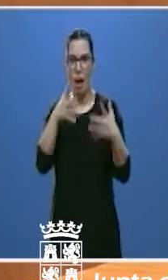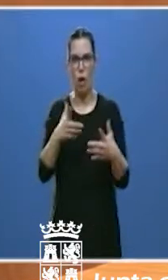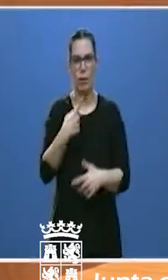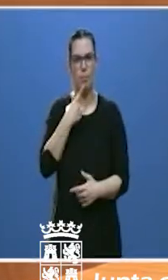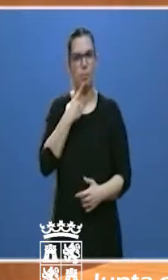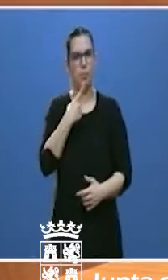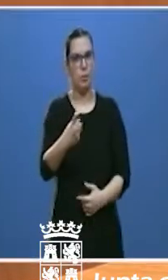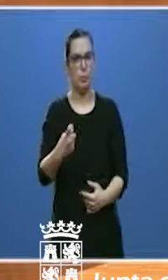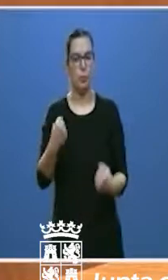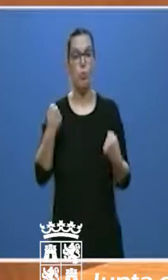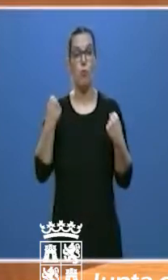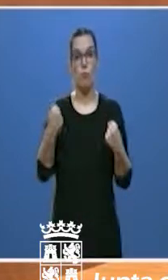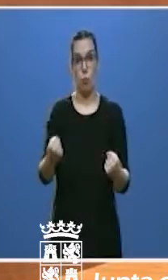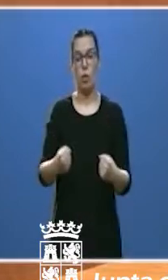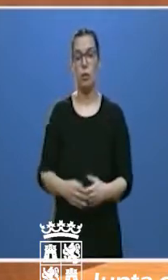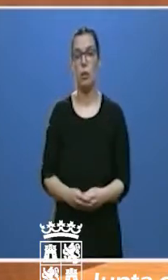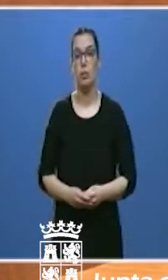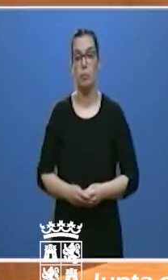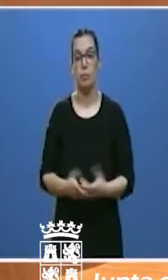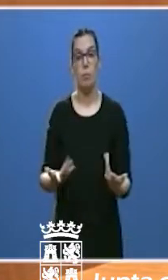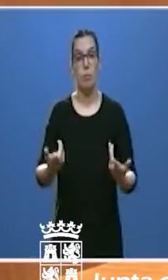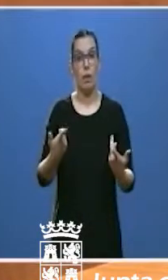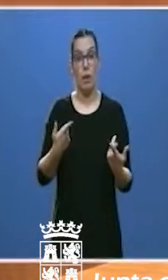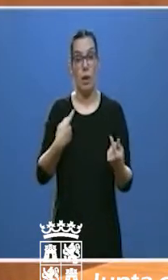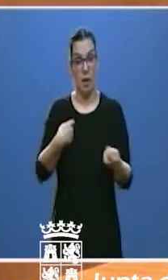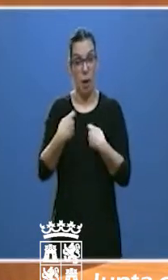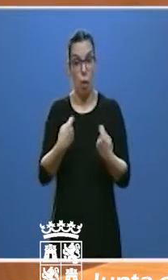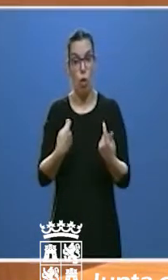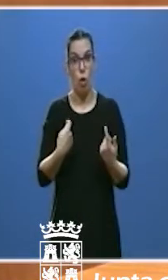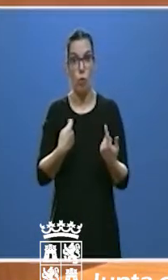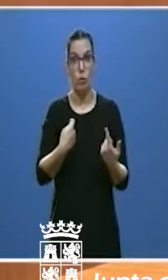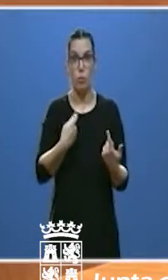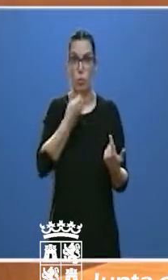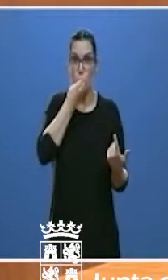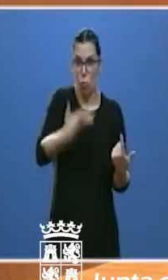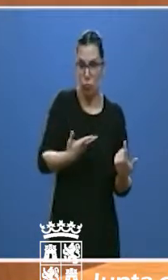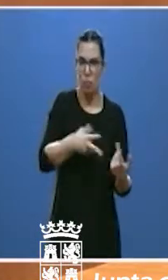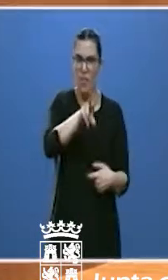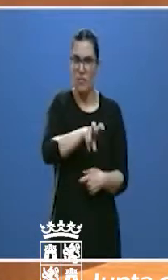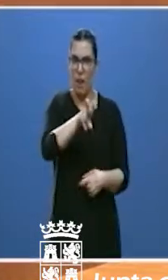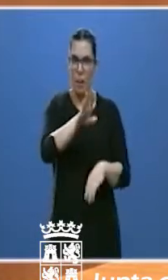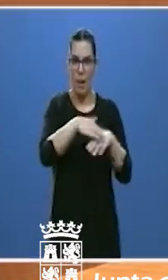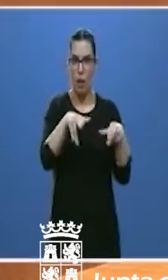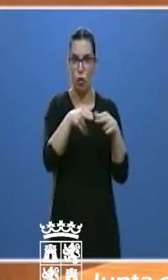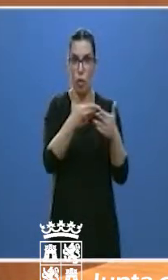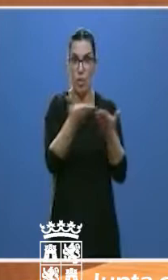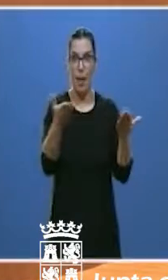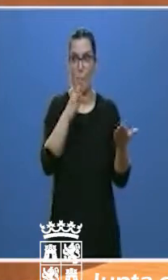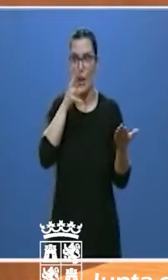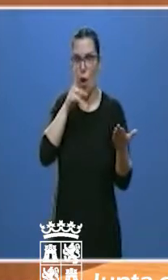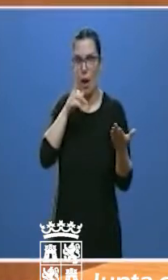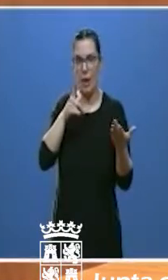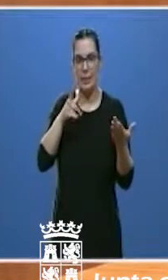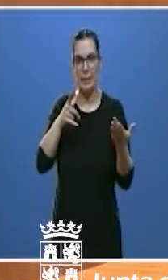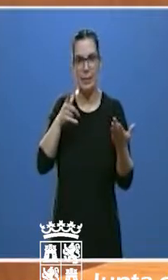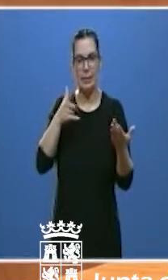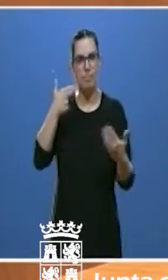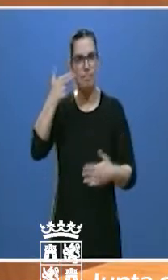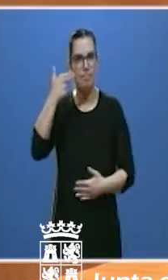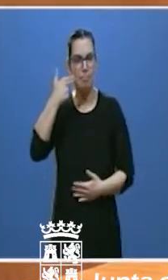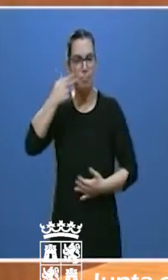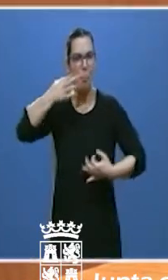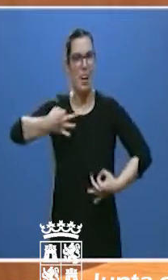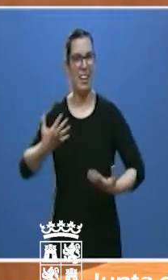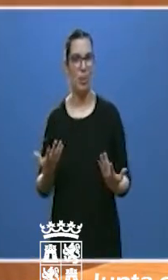dificultades. Negocios viables y útiles a la sociedad están hoy en peligro y con ellos el bien